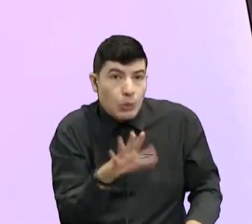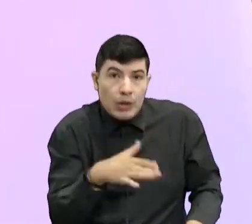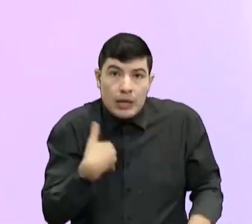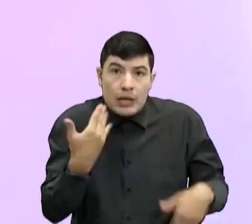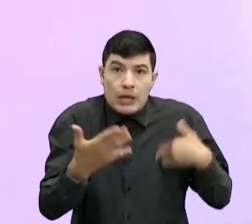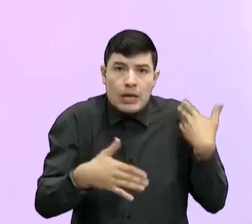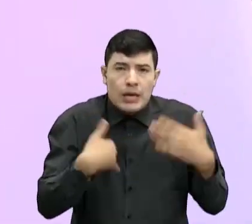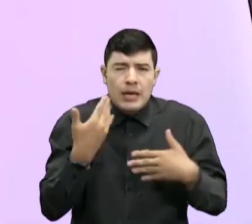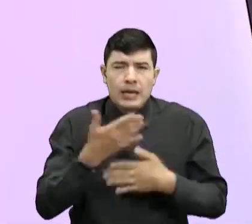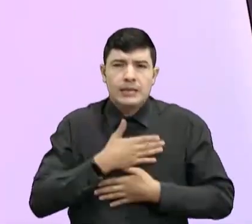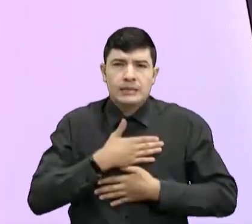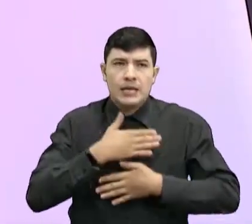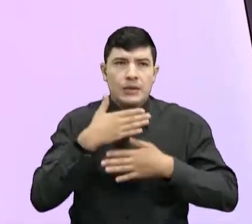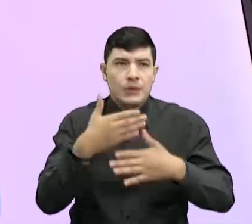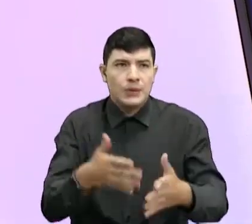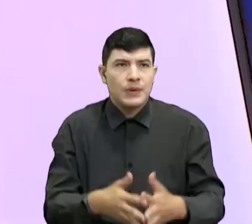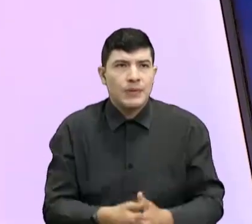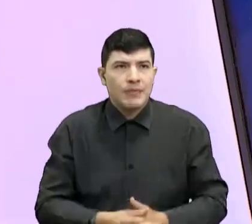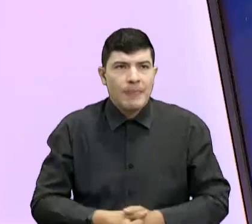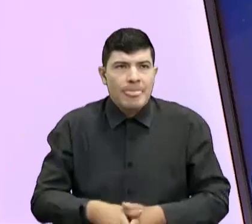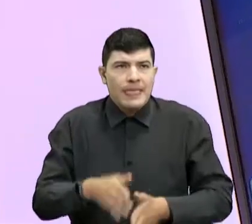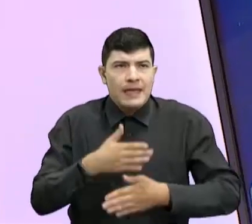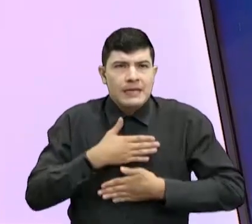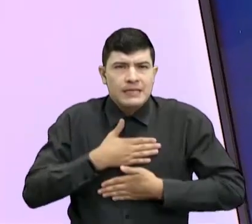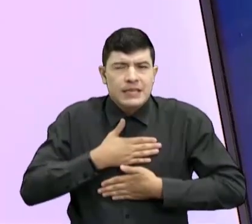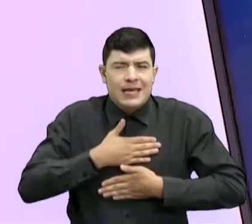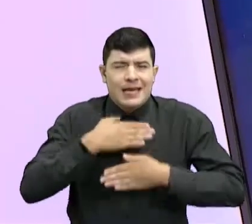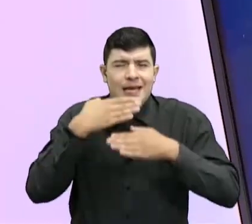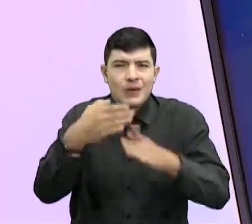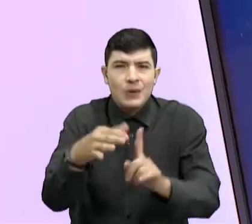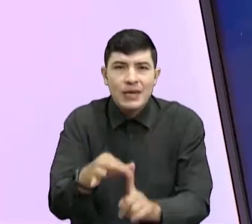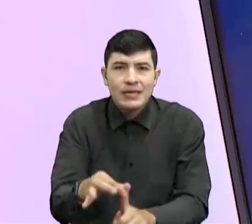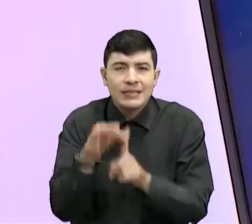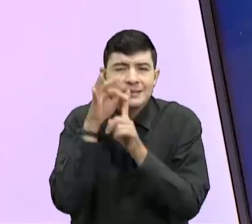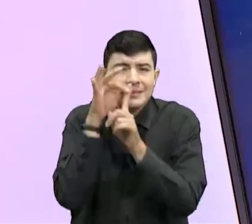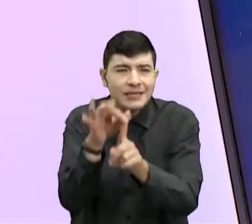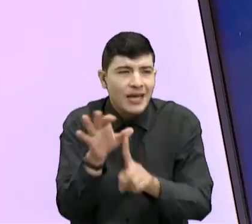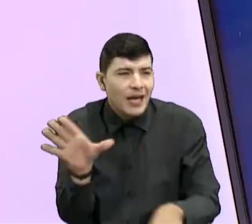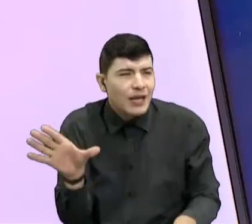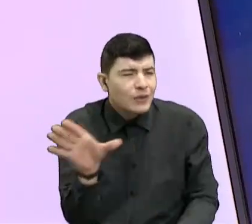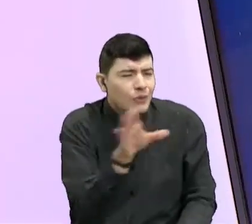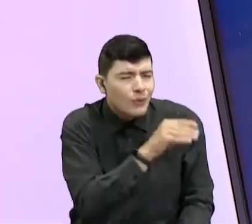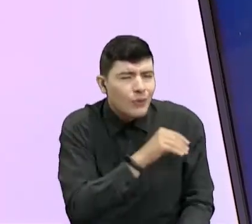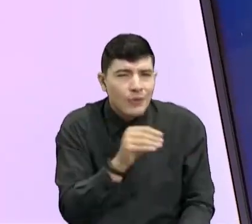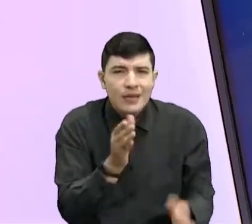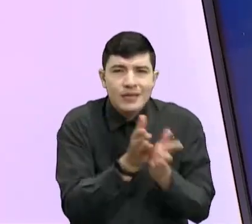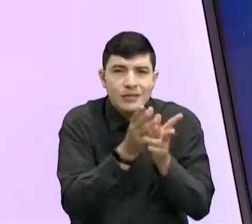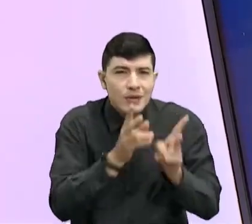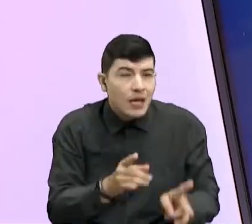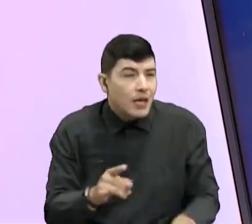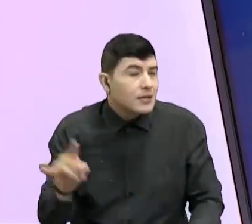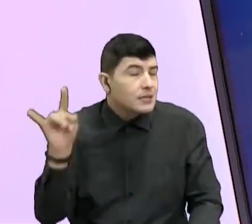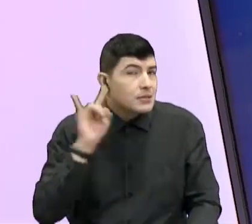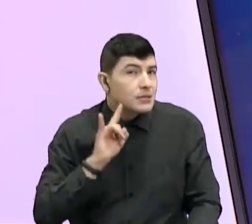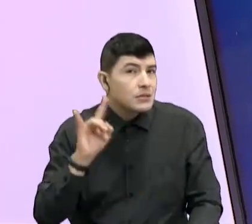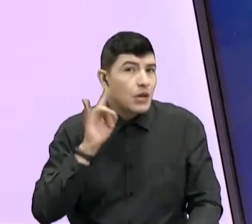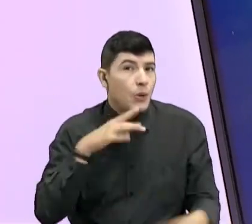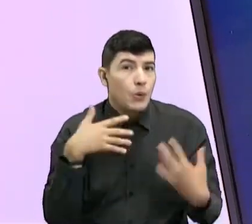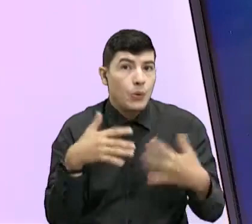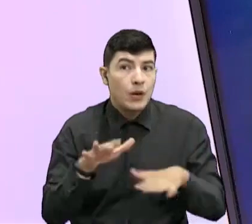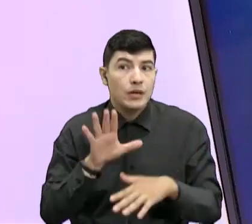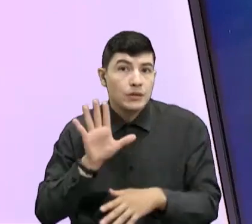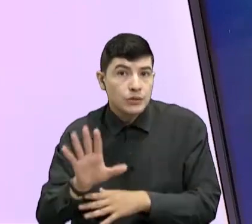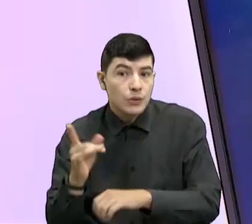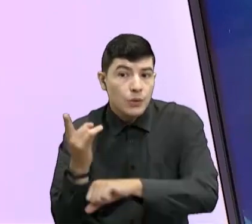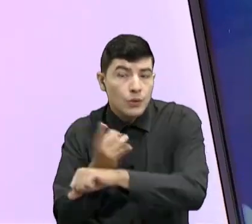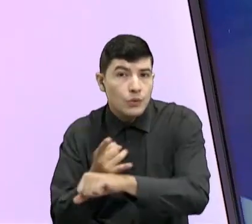Un saludo muy especial. ¿A dónde saludo? Un saludo muy especial a los chicos que nos están escuchando porque están utilizando ese